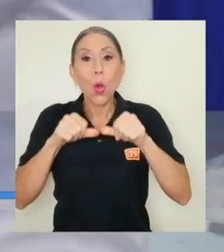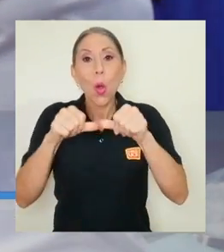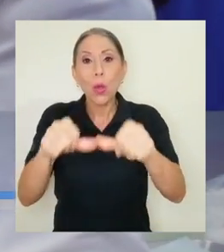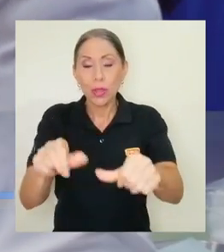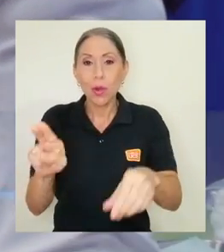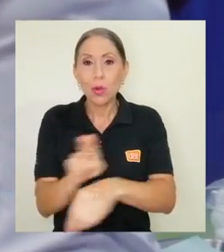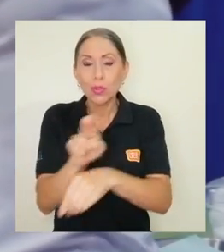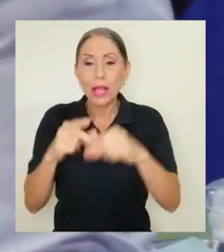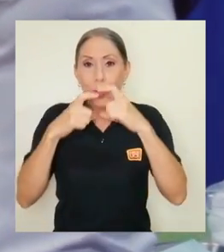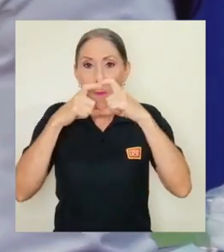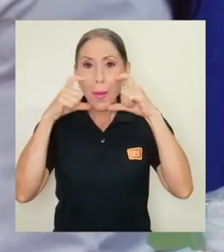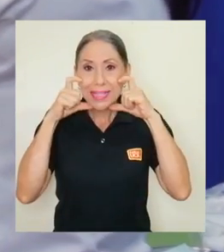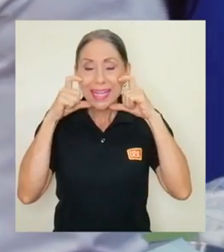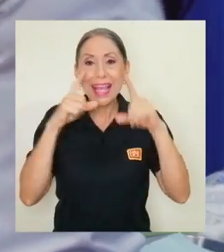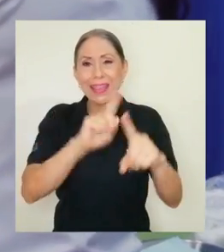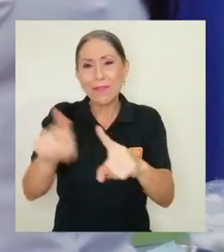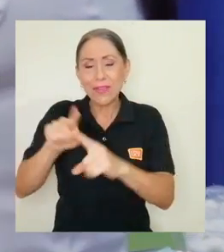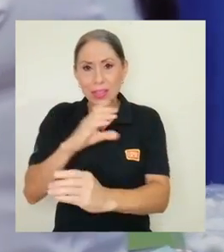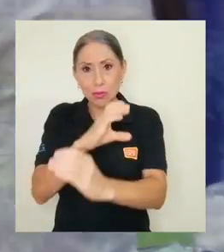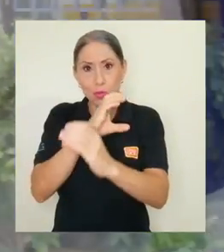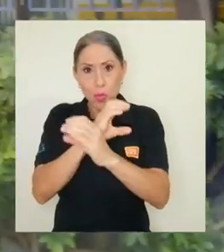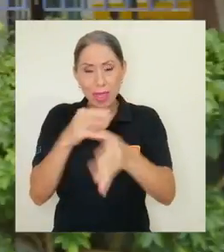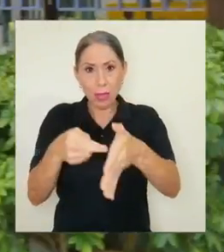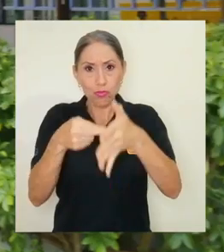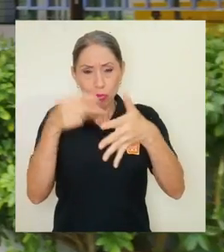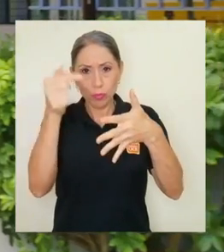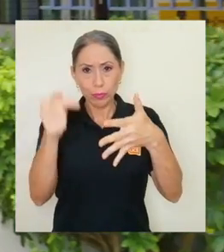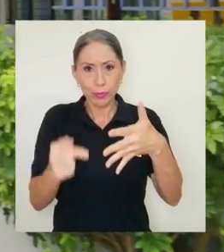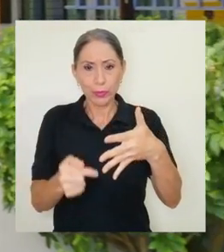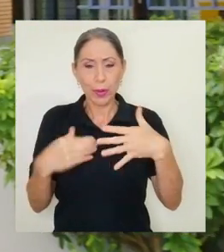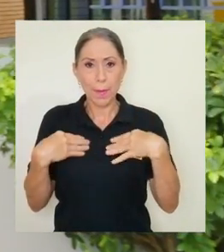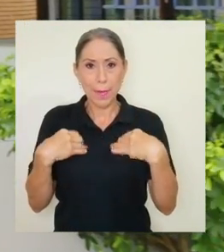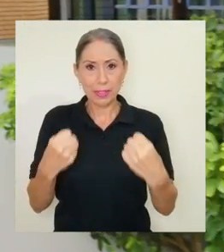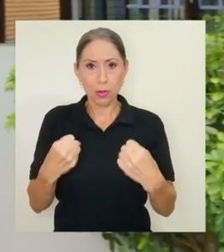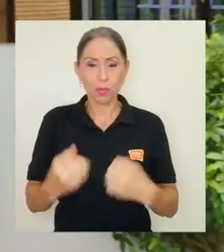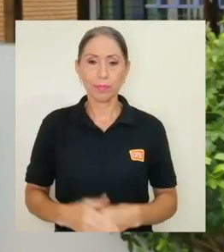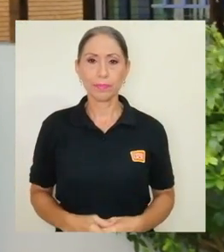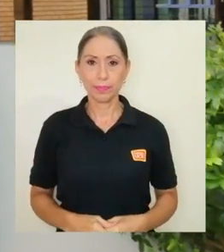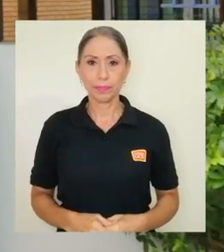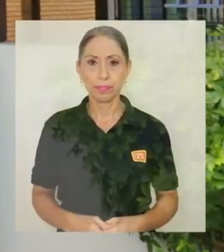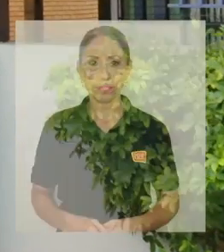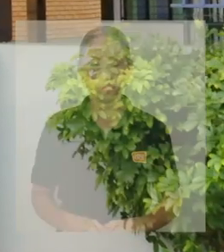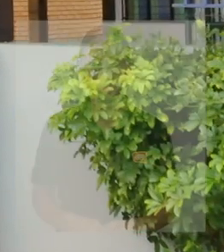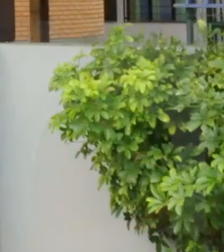el uso de mascarillas y demás medidas sanitarias. INGRESIDIK